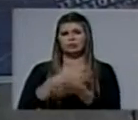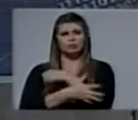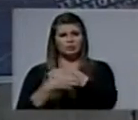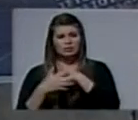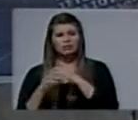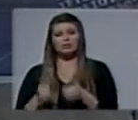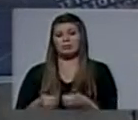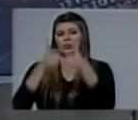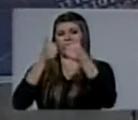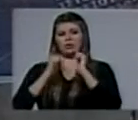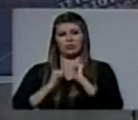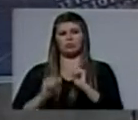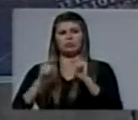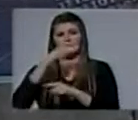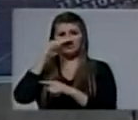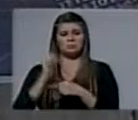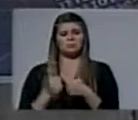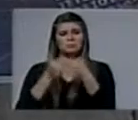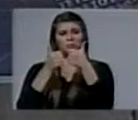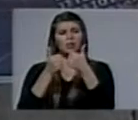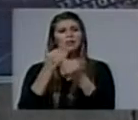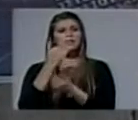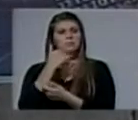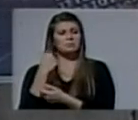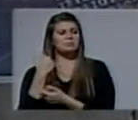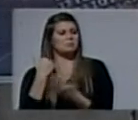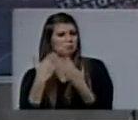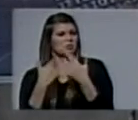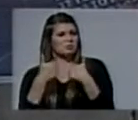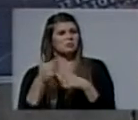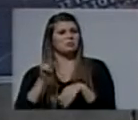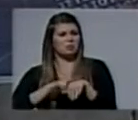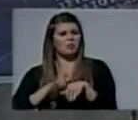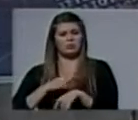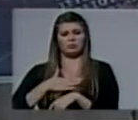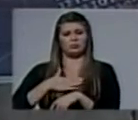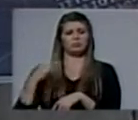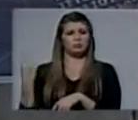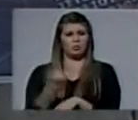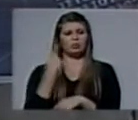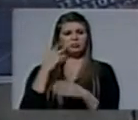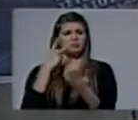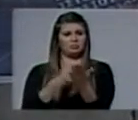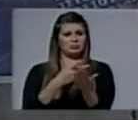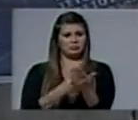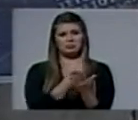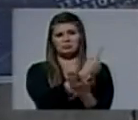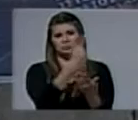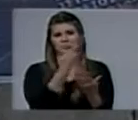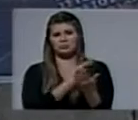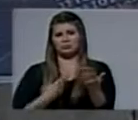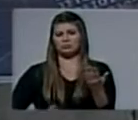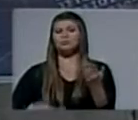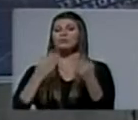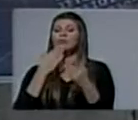mejorar la salud y también la educación. Y me parece que todos los paraguayos estamos de acuerdo con esta dirección, aunque puede